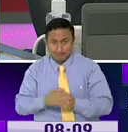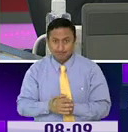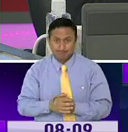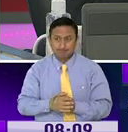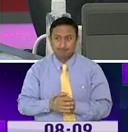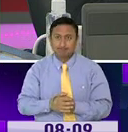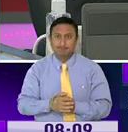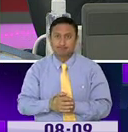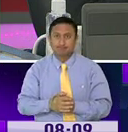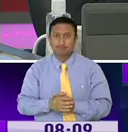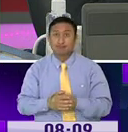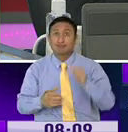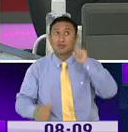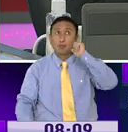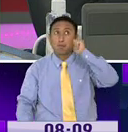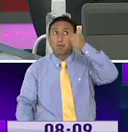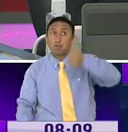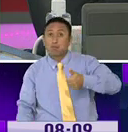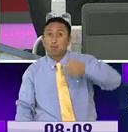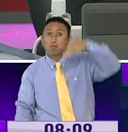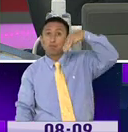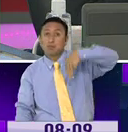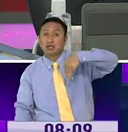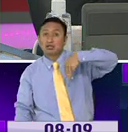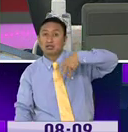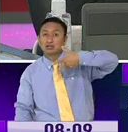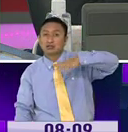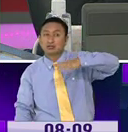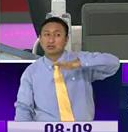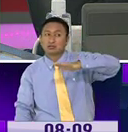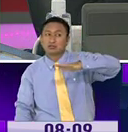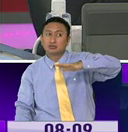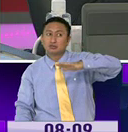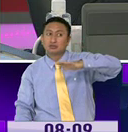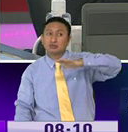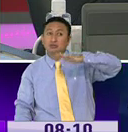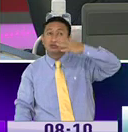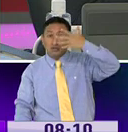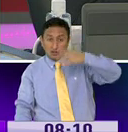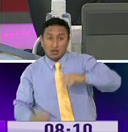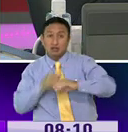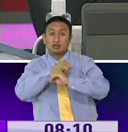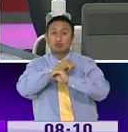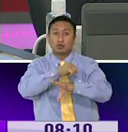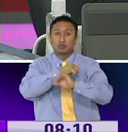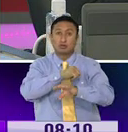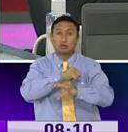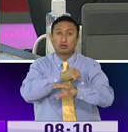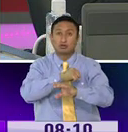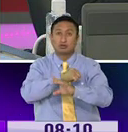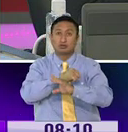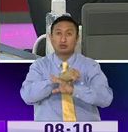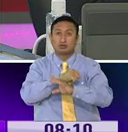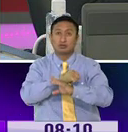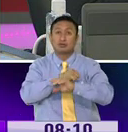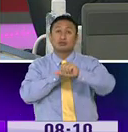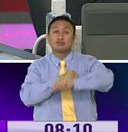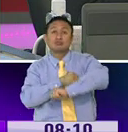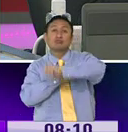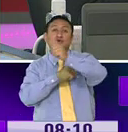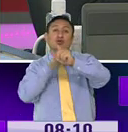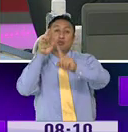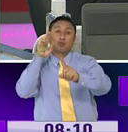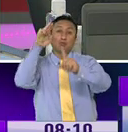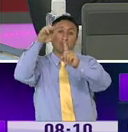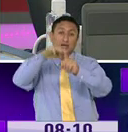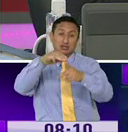día de mañana, martes, a más tardar, deberían salir campañas con otro tipo de